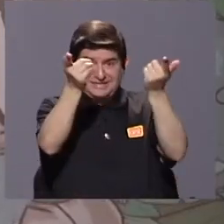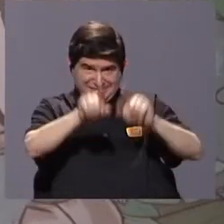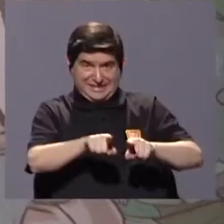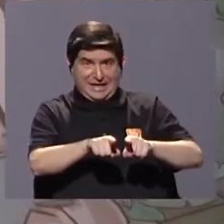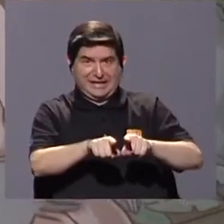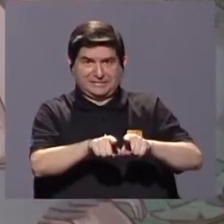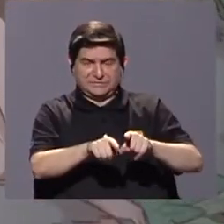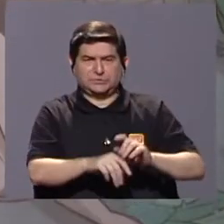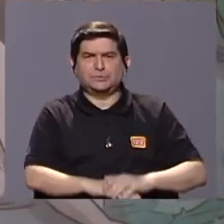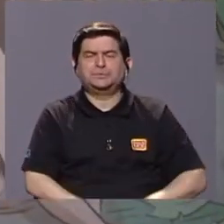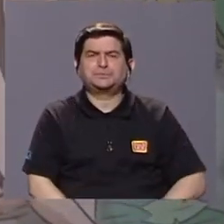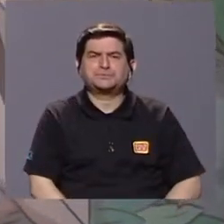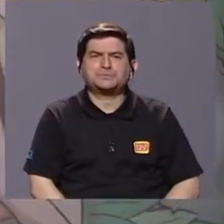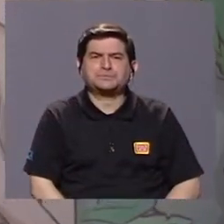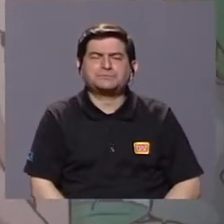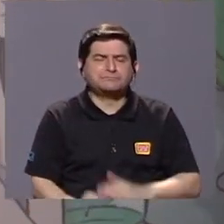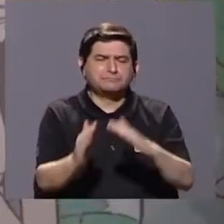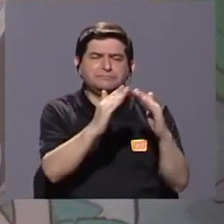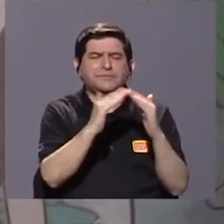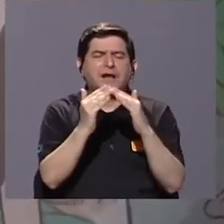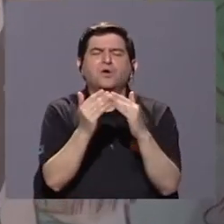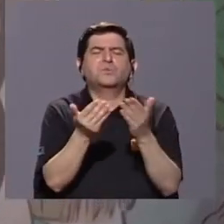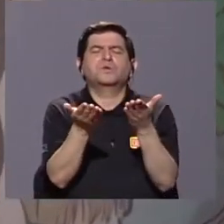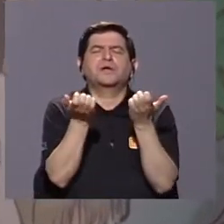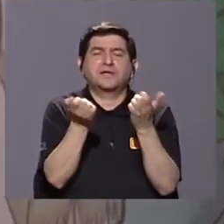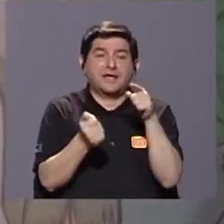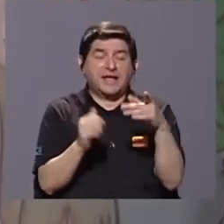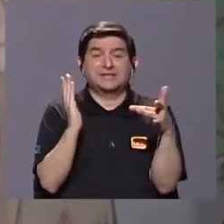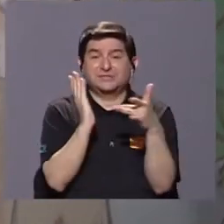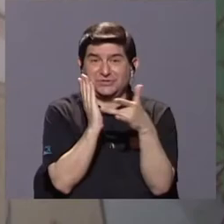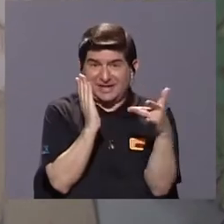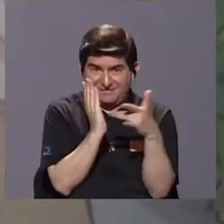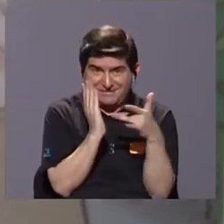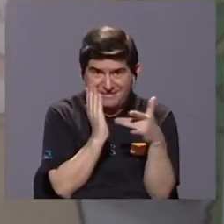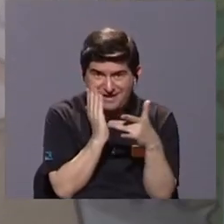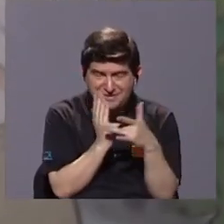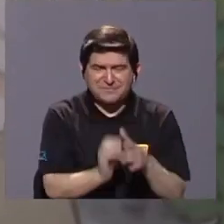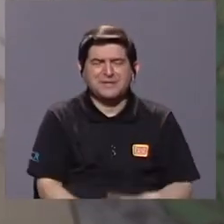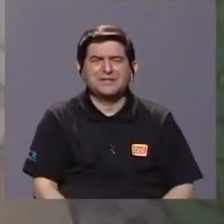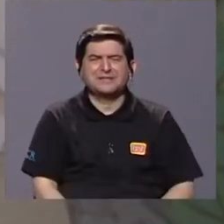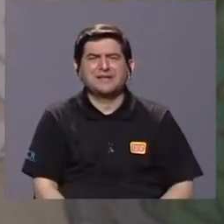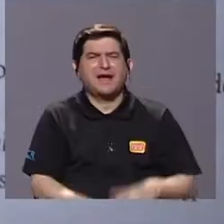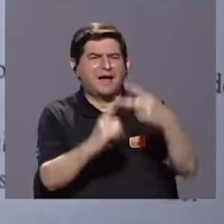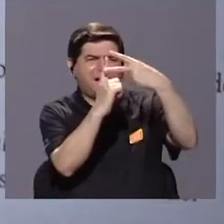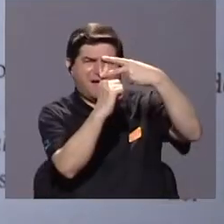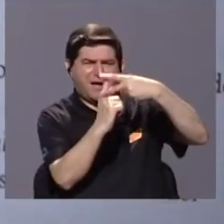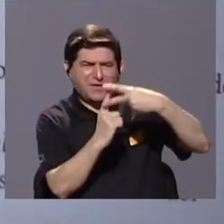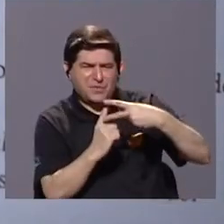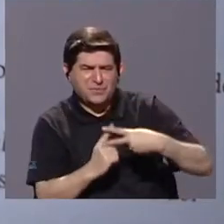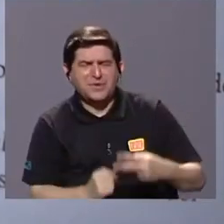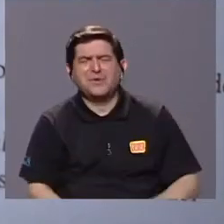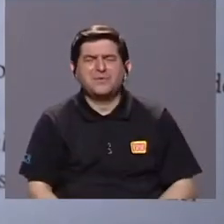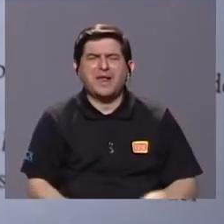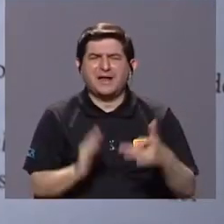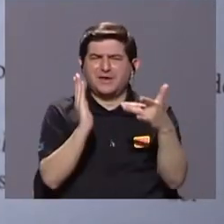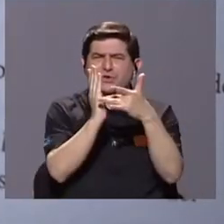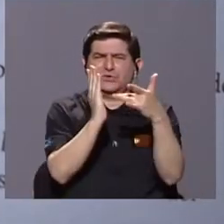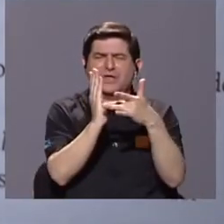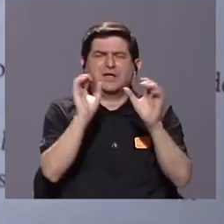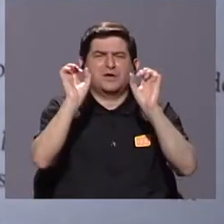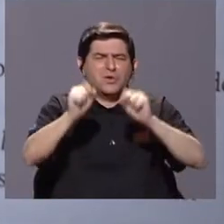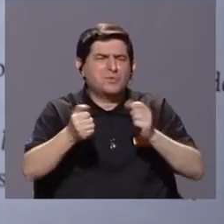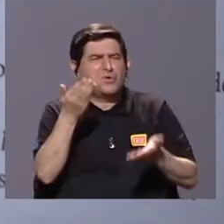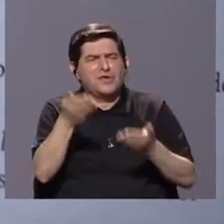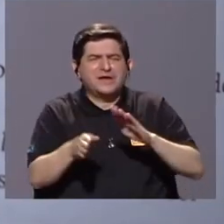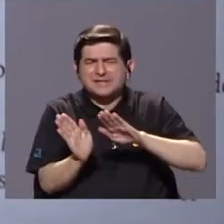comunidad quiere. Eso técnicamente, hay un tono de vocabulario técnico en la psicografía que podemos quizá